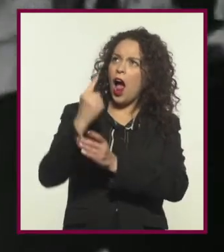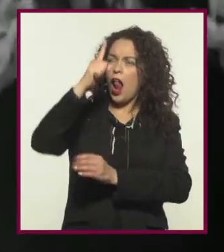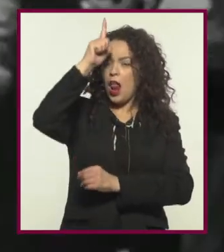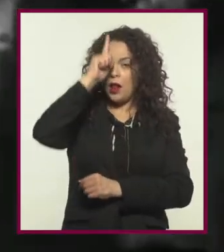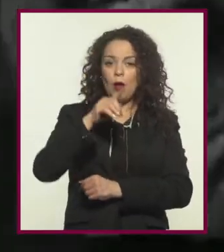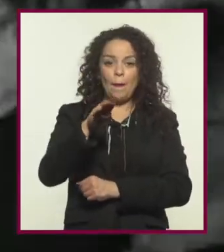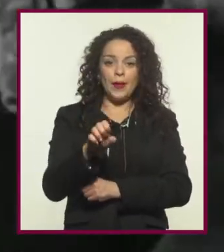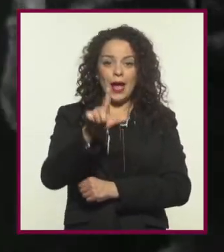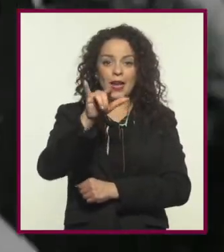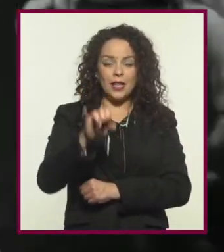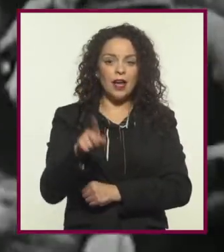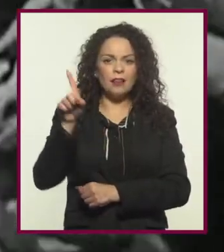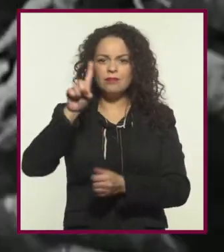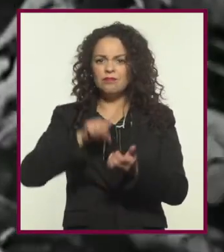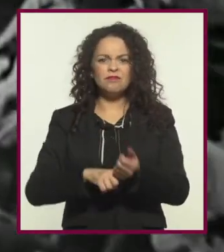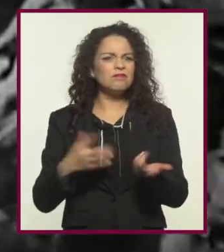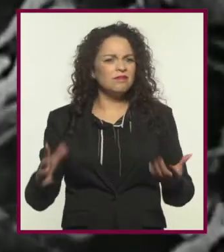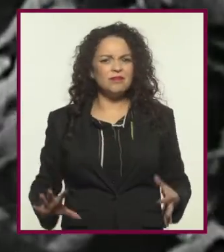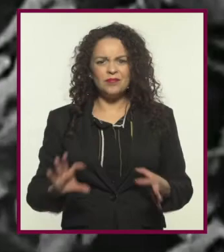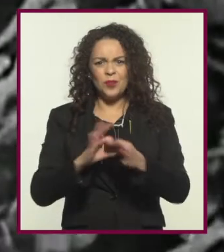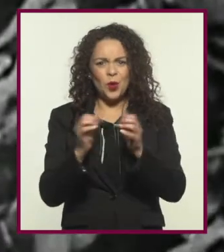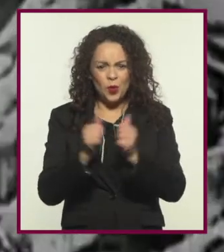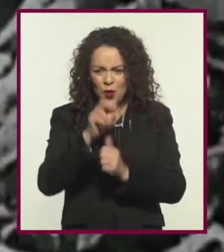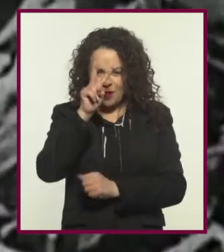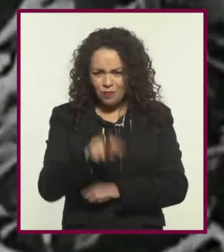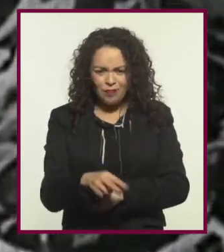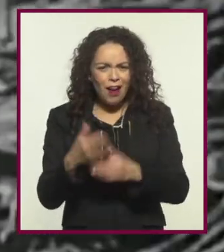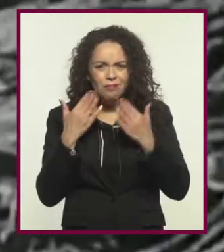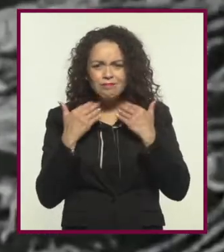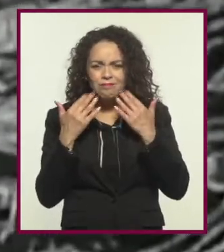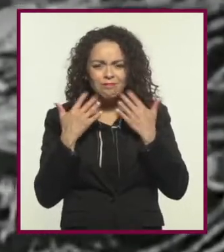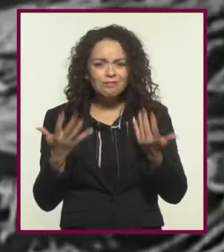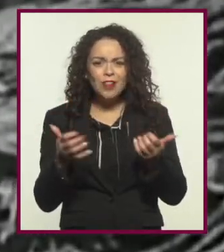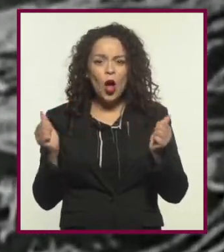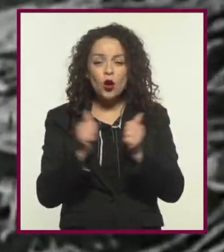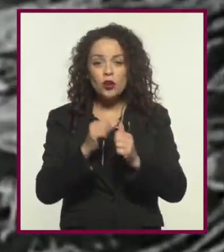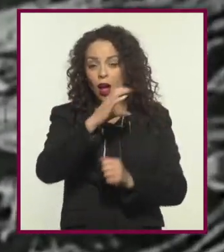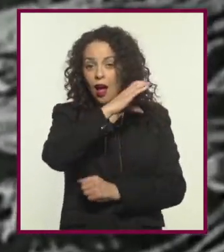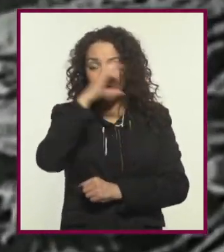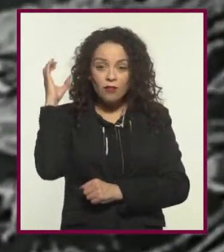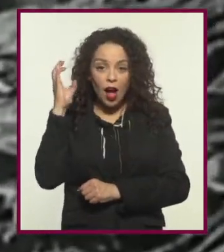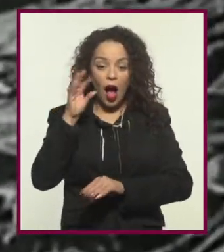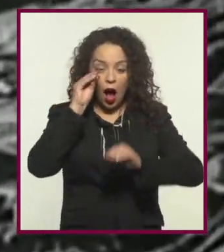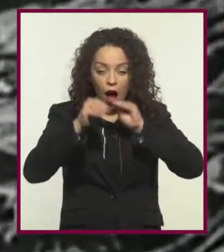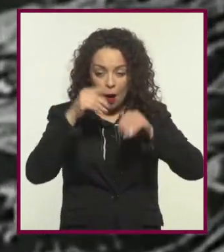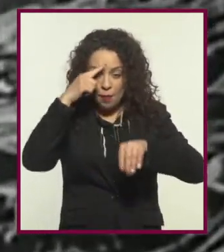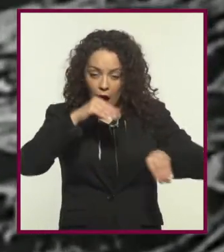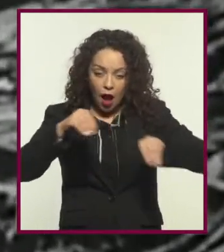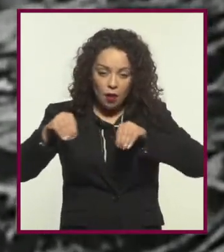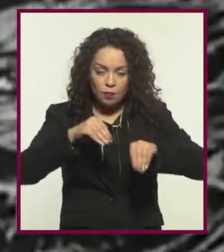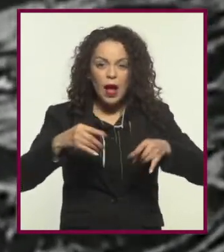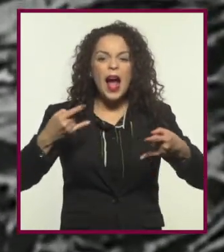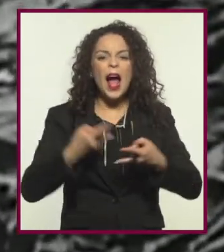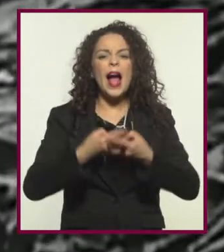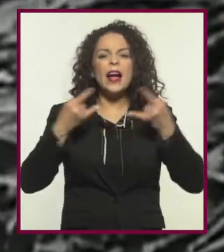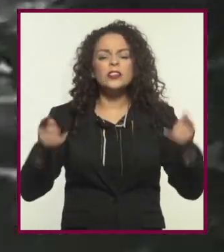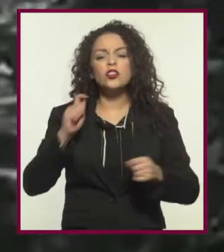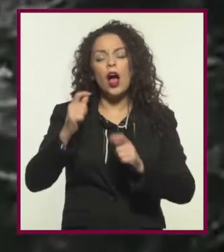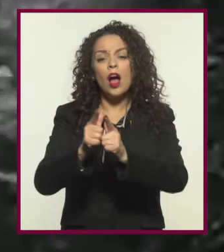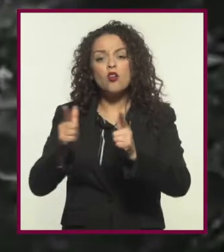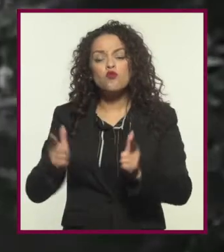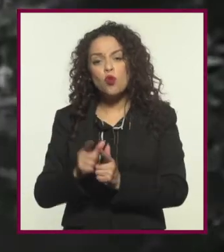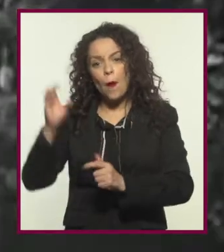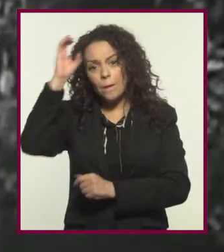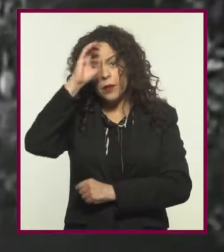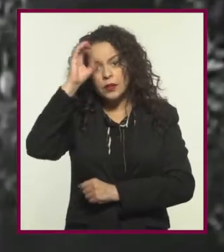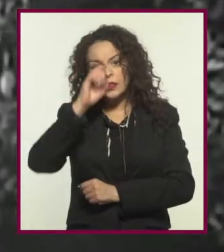luna de Méliès, que logró crear un mundo que no tenía nada que ver con la realidad a través de maquetas y animaciones con fotogramas. Narra la historia